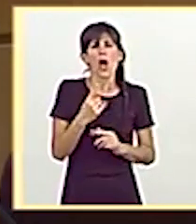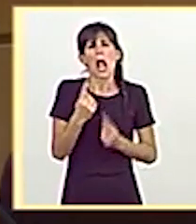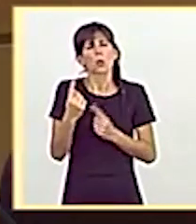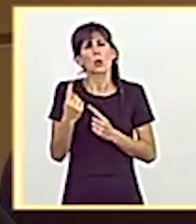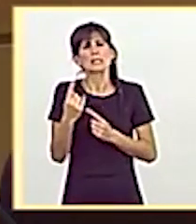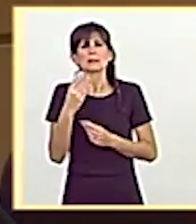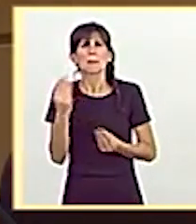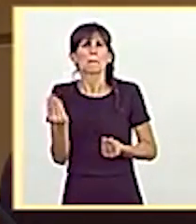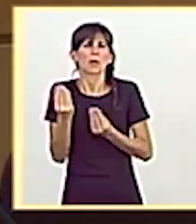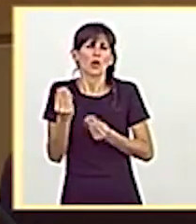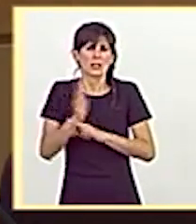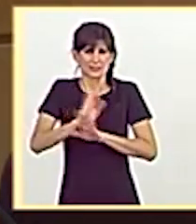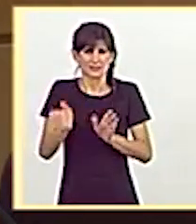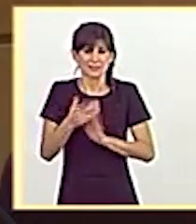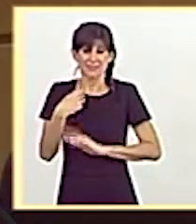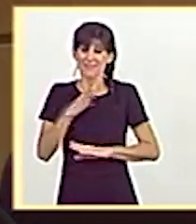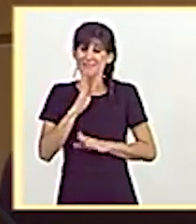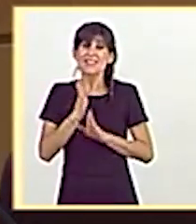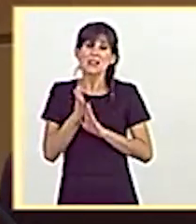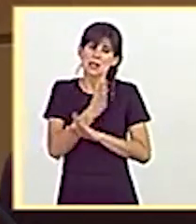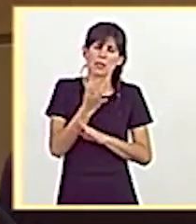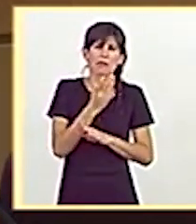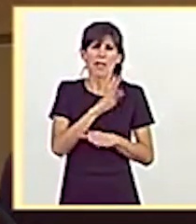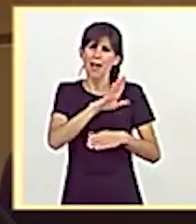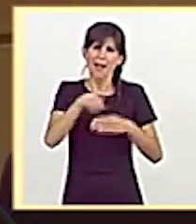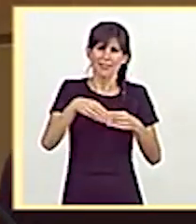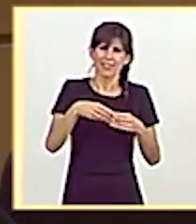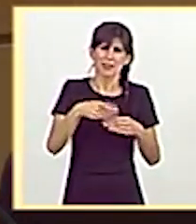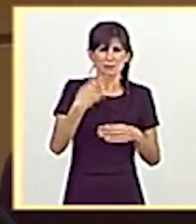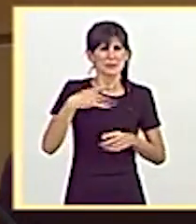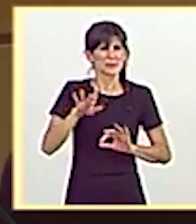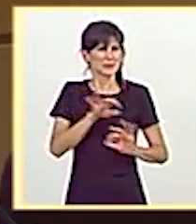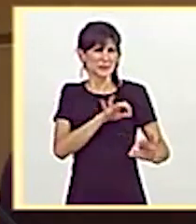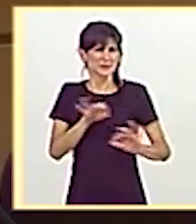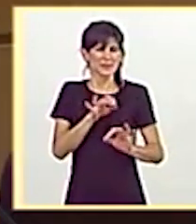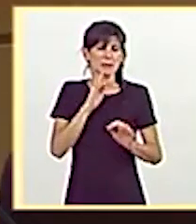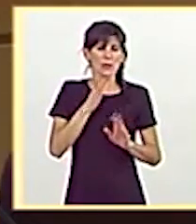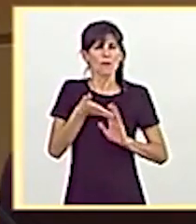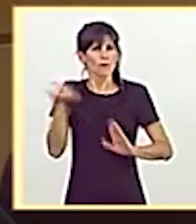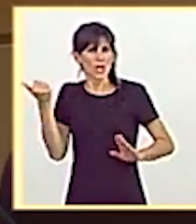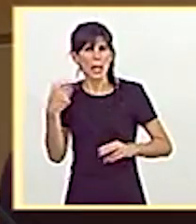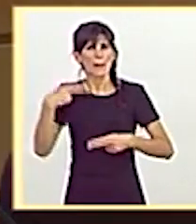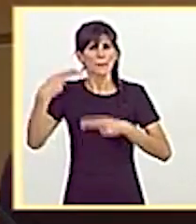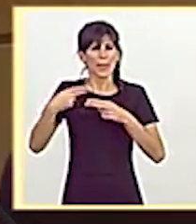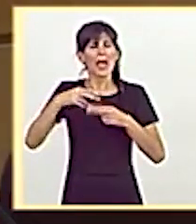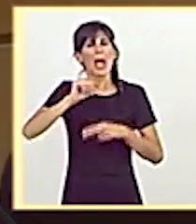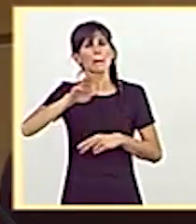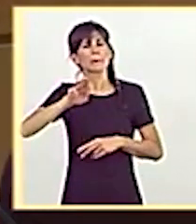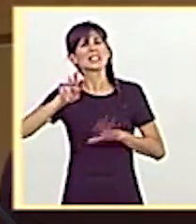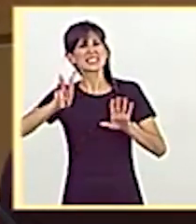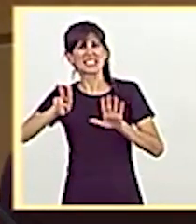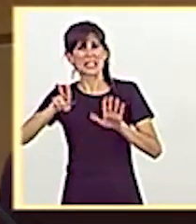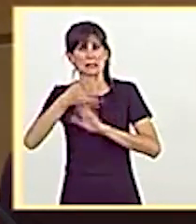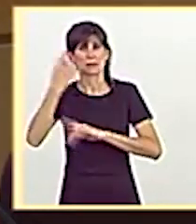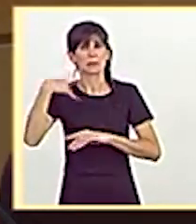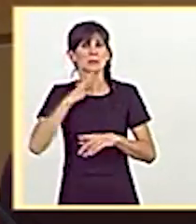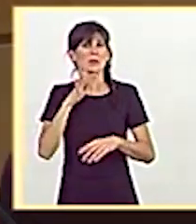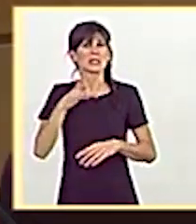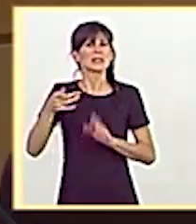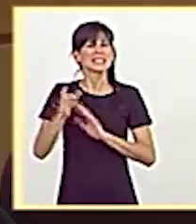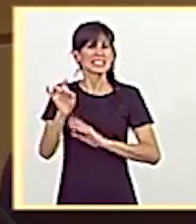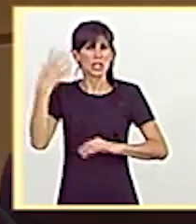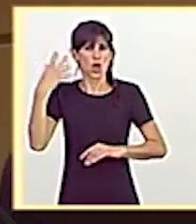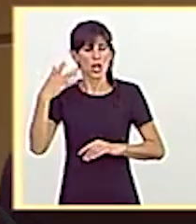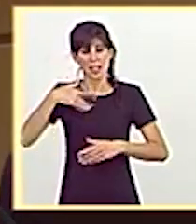mejoras. A lo anterior deberíamos añadirle la previsible eliminación del peaje de la P7 a su paso por Girona en verano